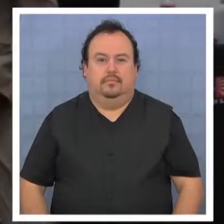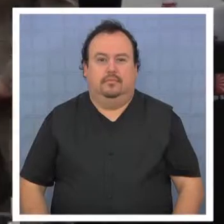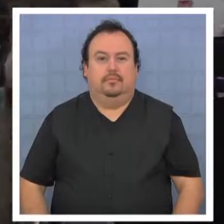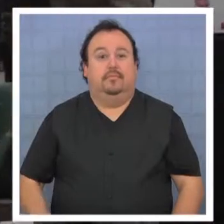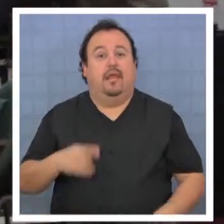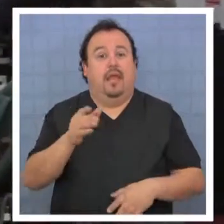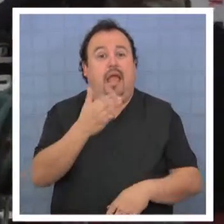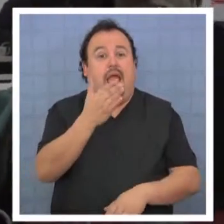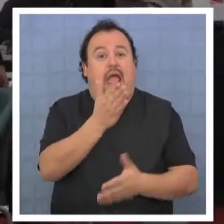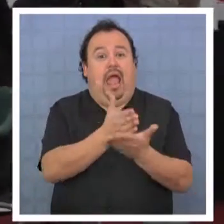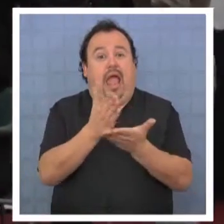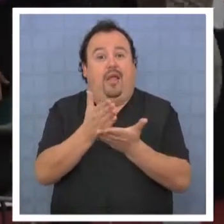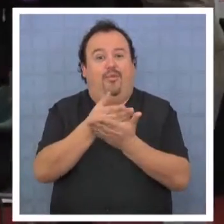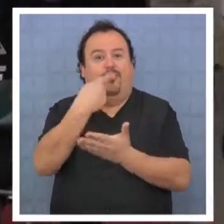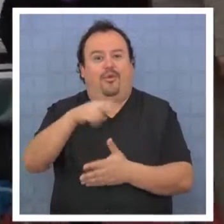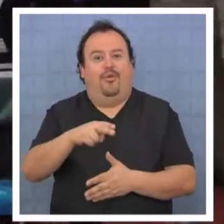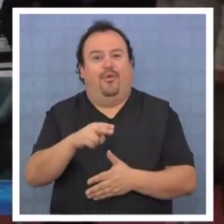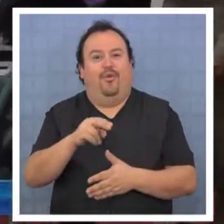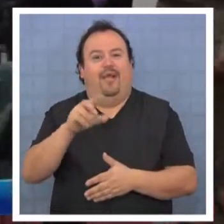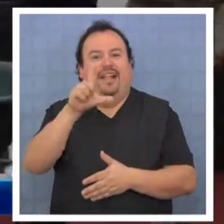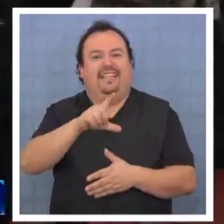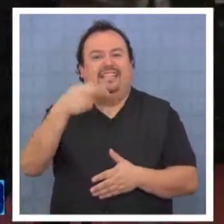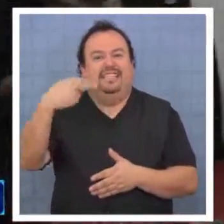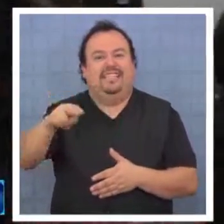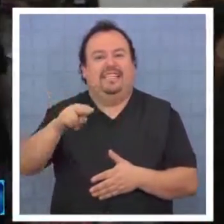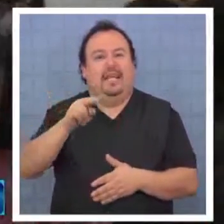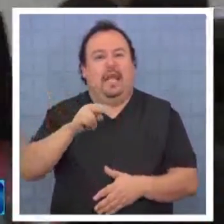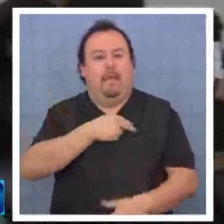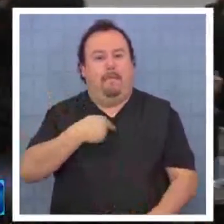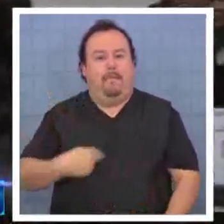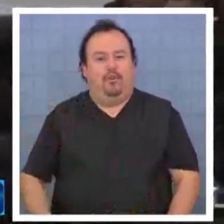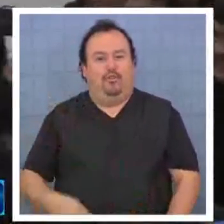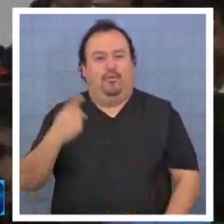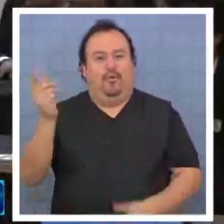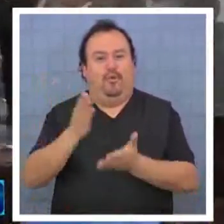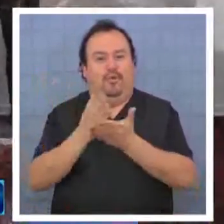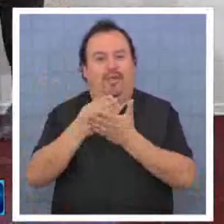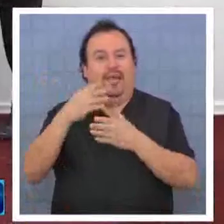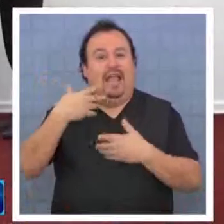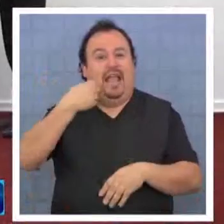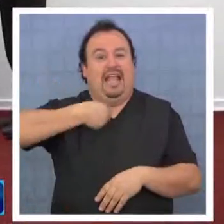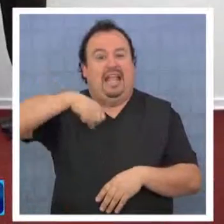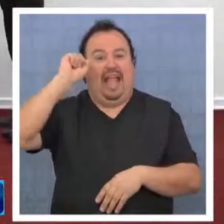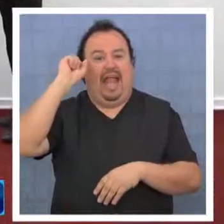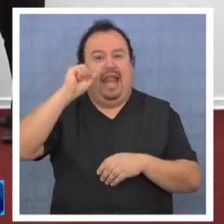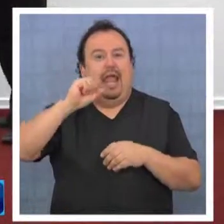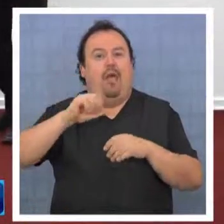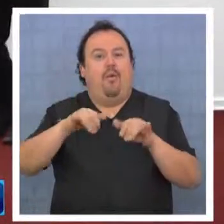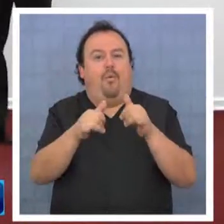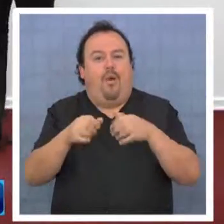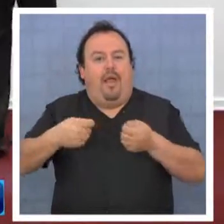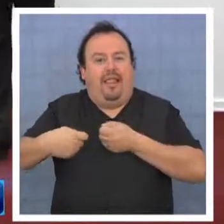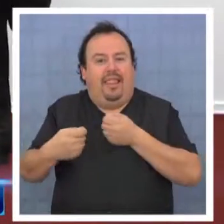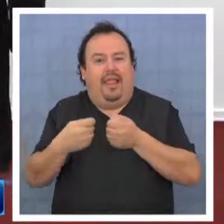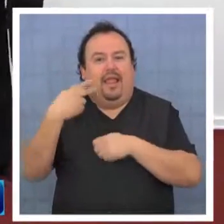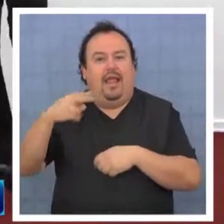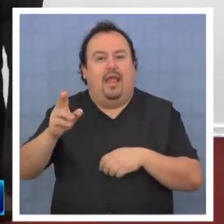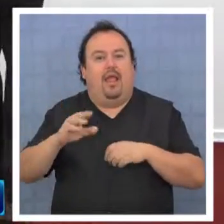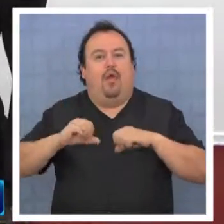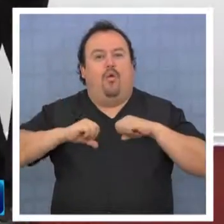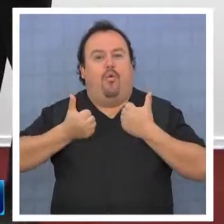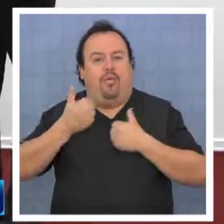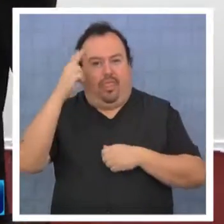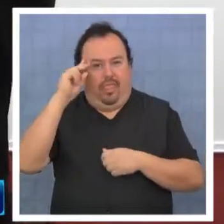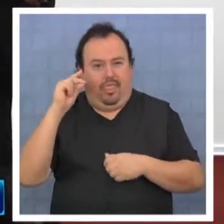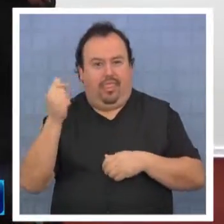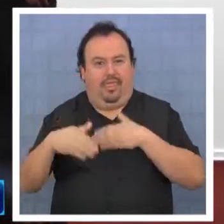Los alumnos del Liceo Sergio González Gutiérrez de Pozo Almonte fueron los ganadores del juego de negocios organizado por